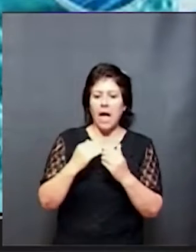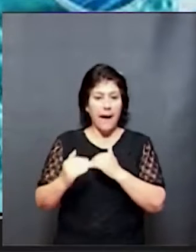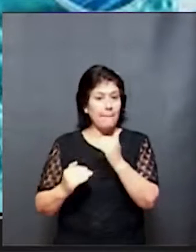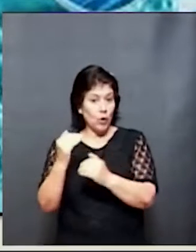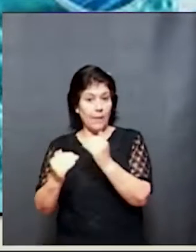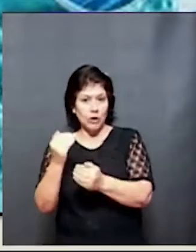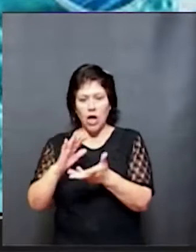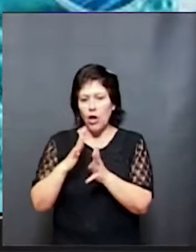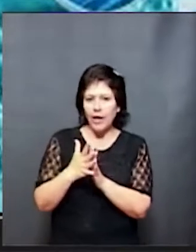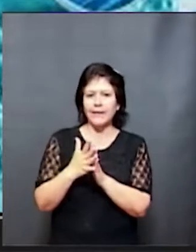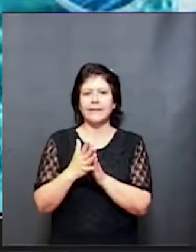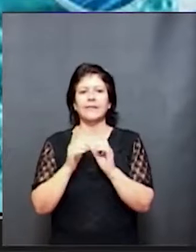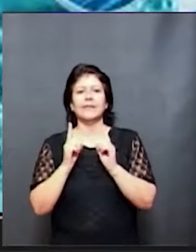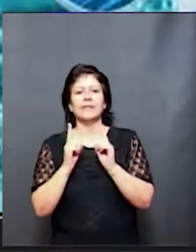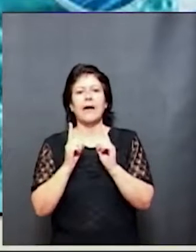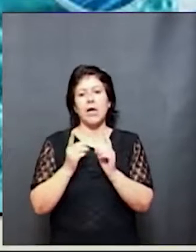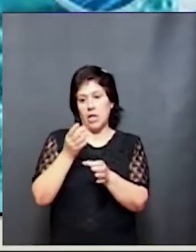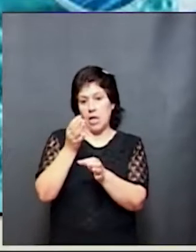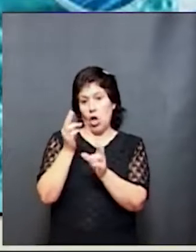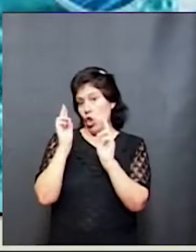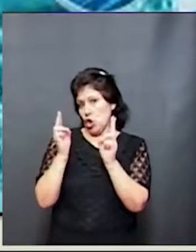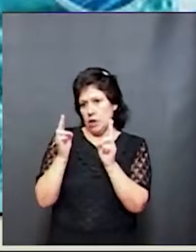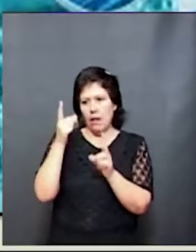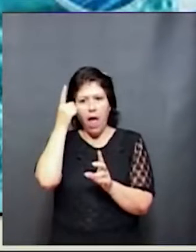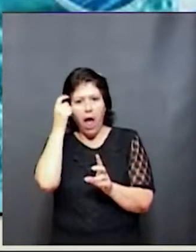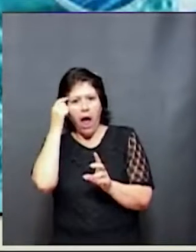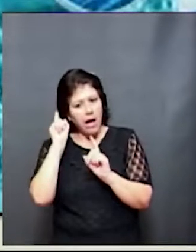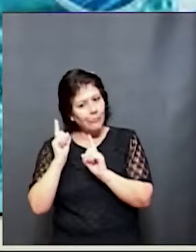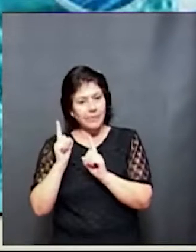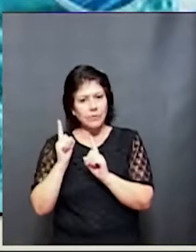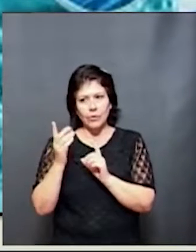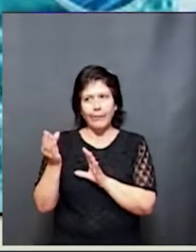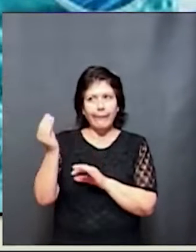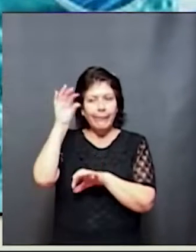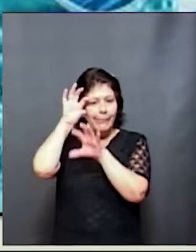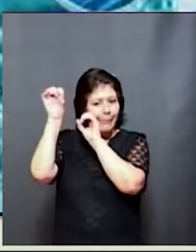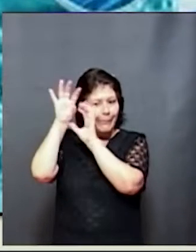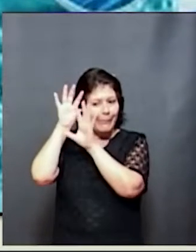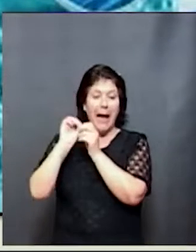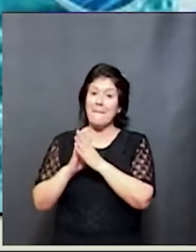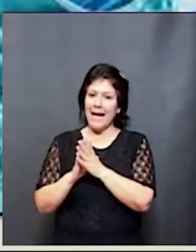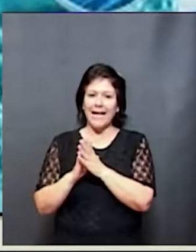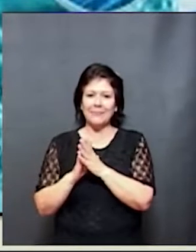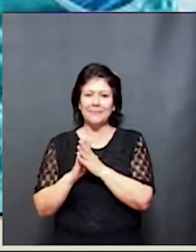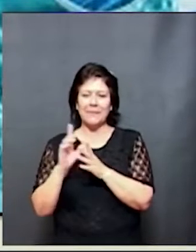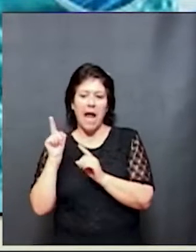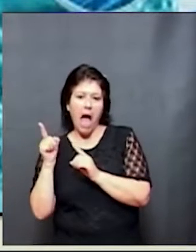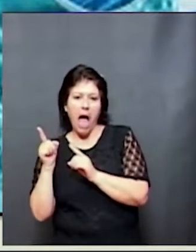formación, incluso formación docente, que está incorporando estas prácticas y esta